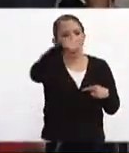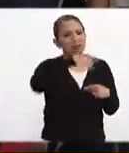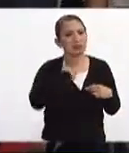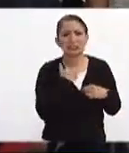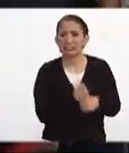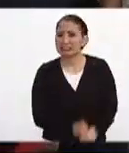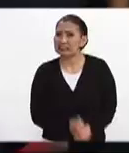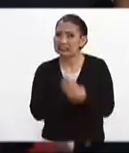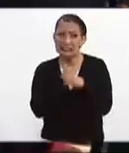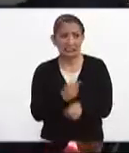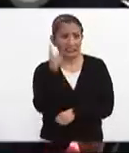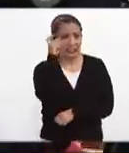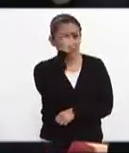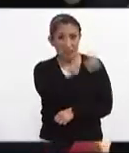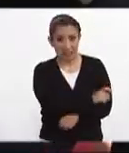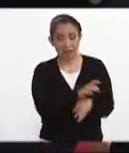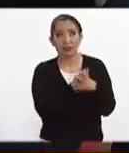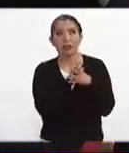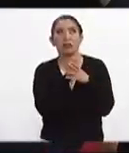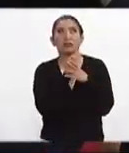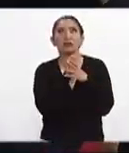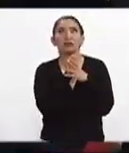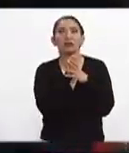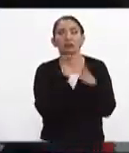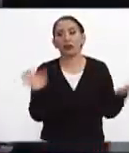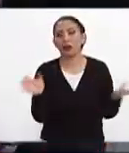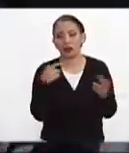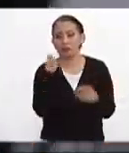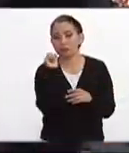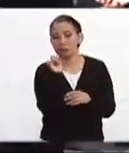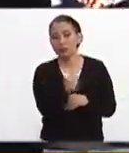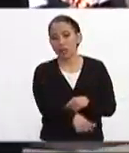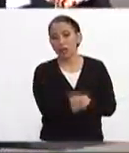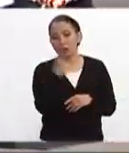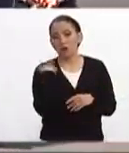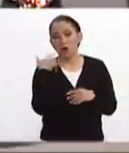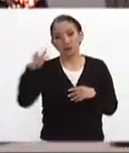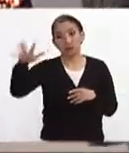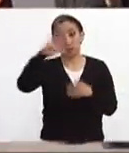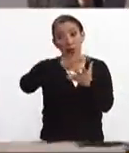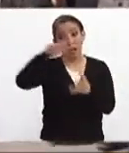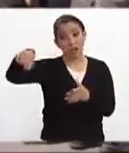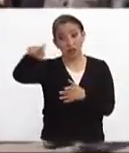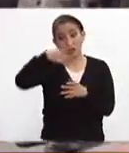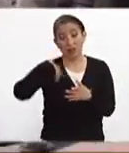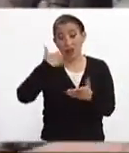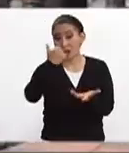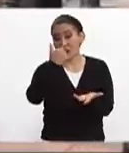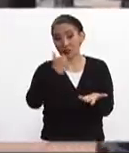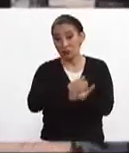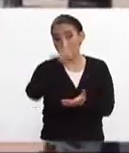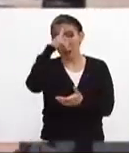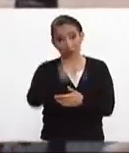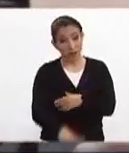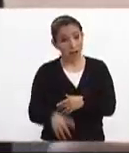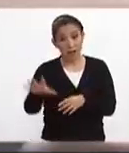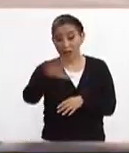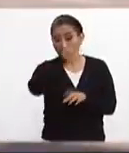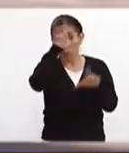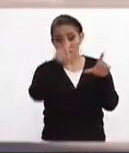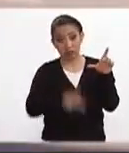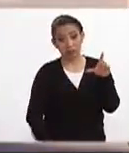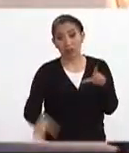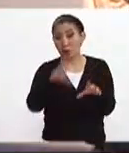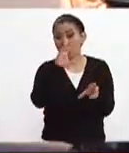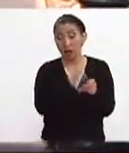momento difícil que pues es gran gran parte de la de la población que habitamos el centro del país de la república incluso